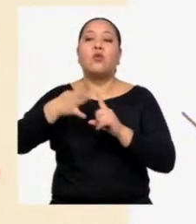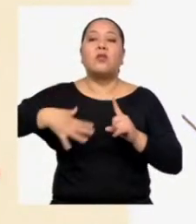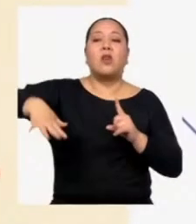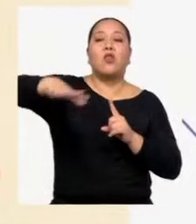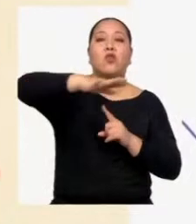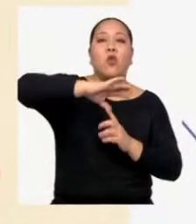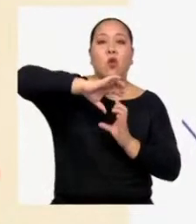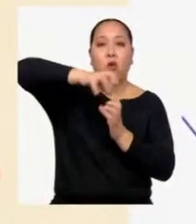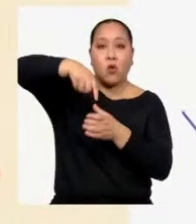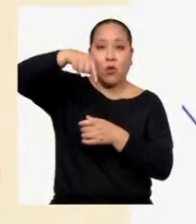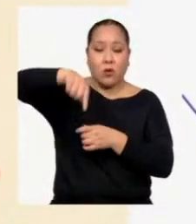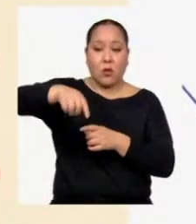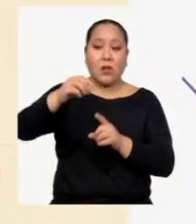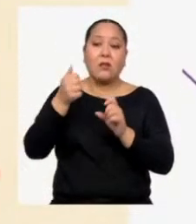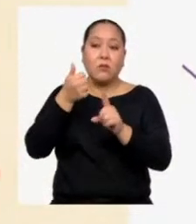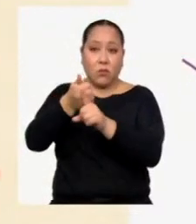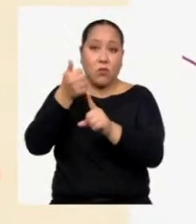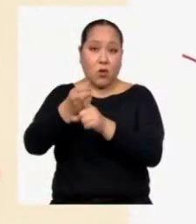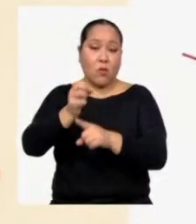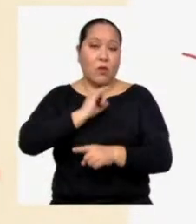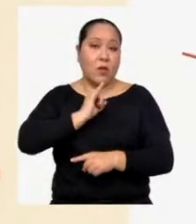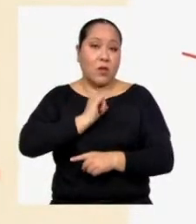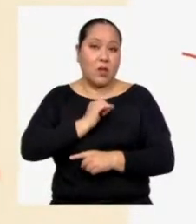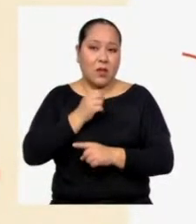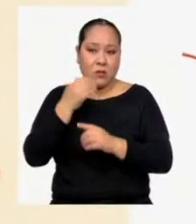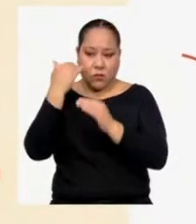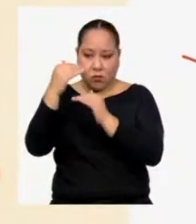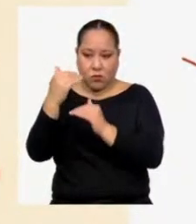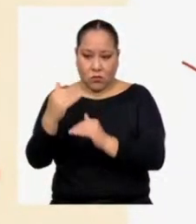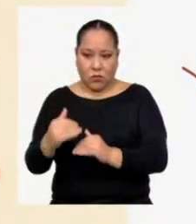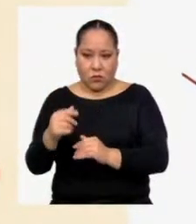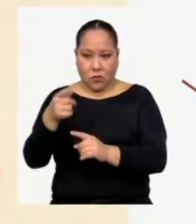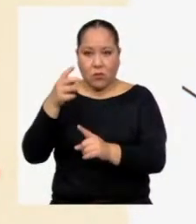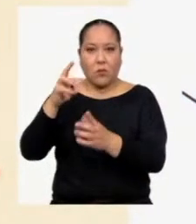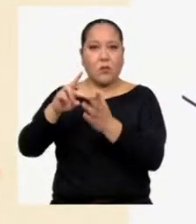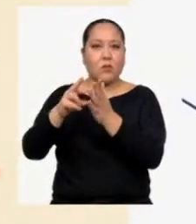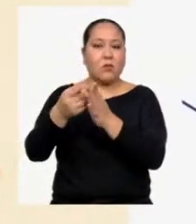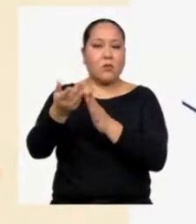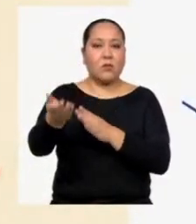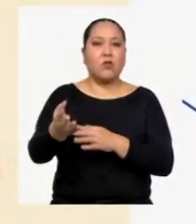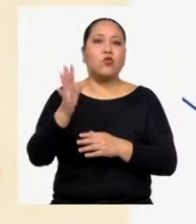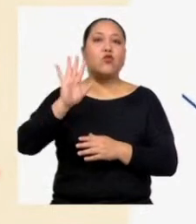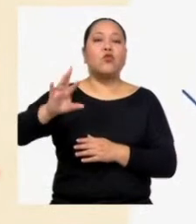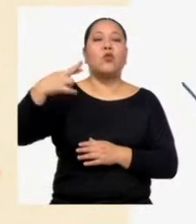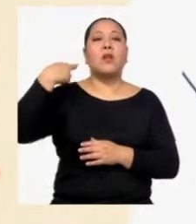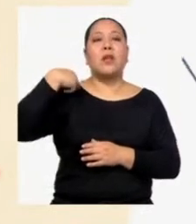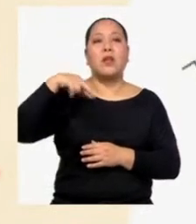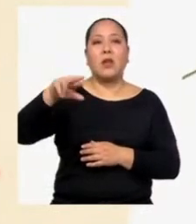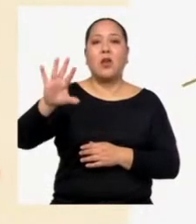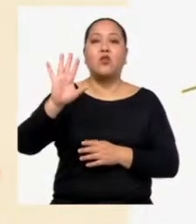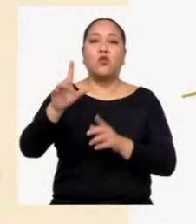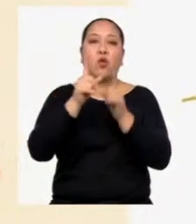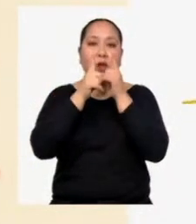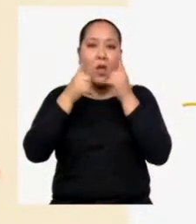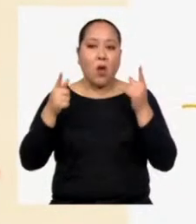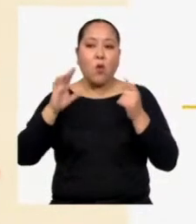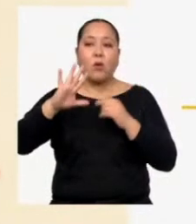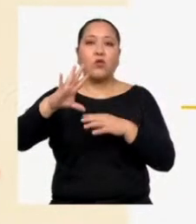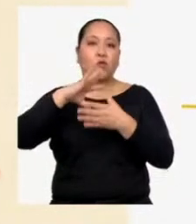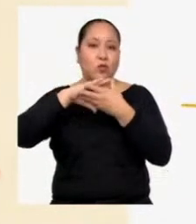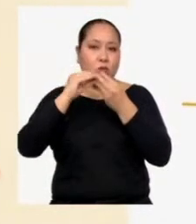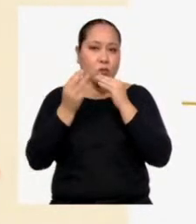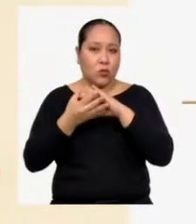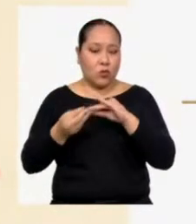poseen identidad propia Según los elementos particulares que la definen Su religión Lengua e historia